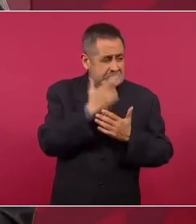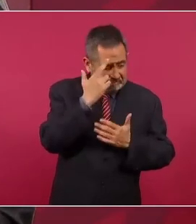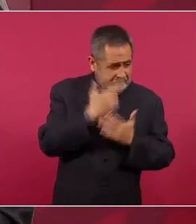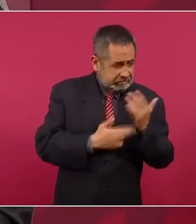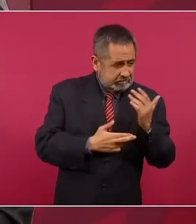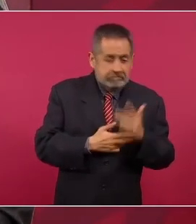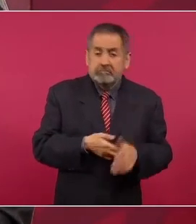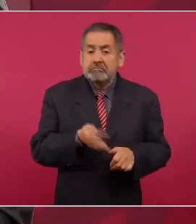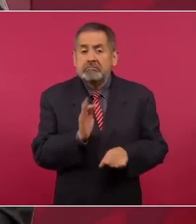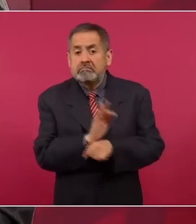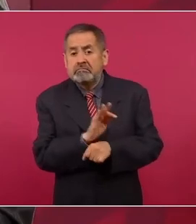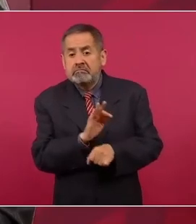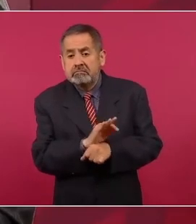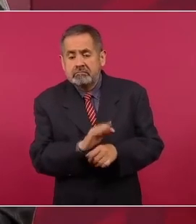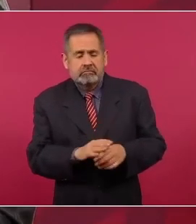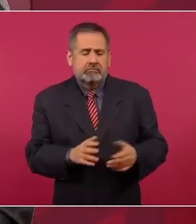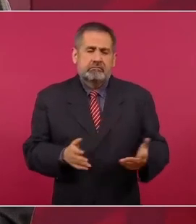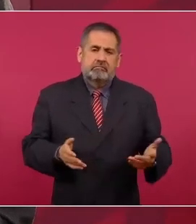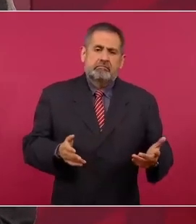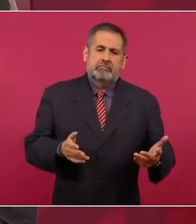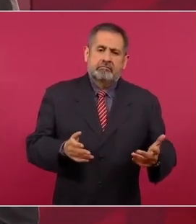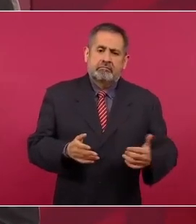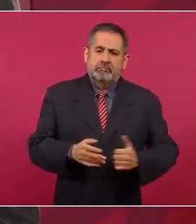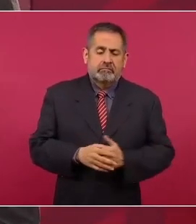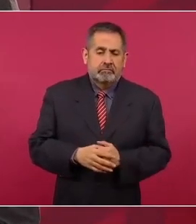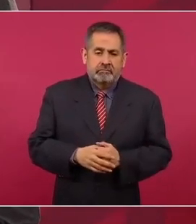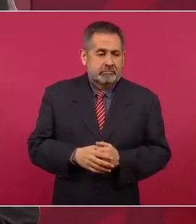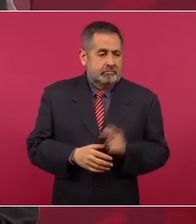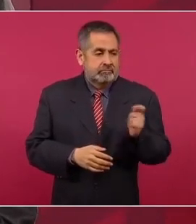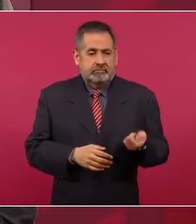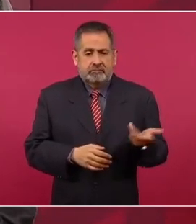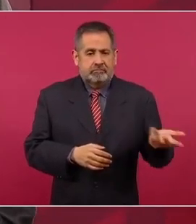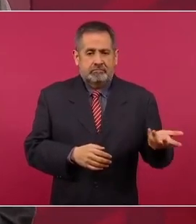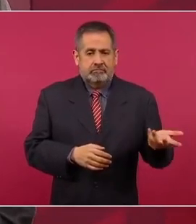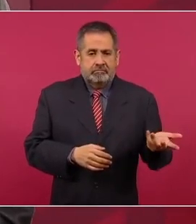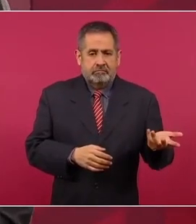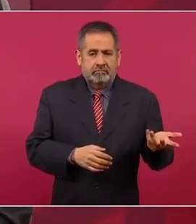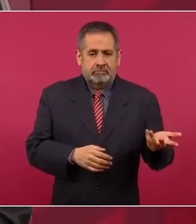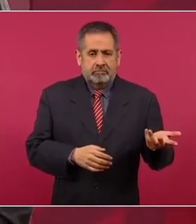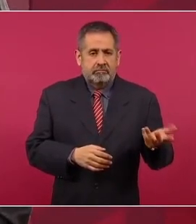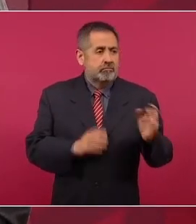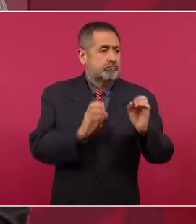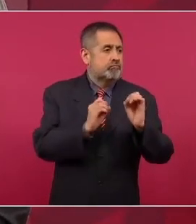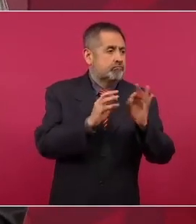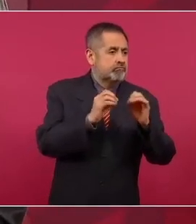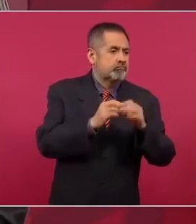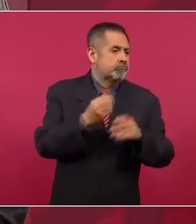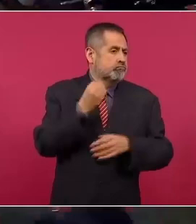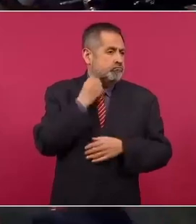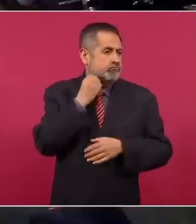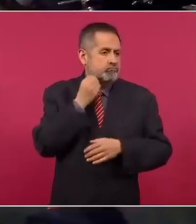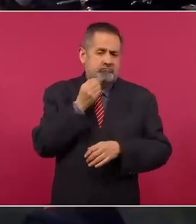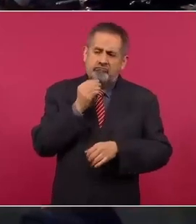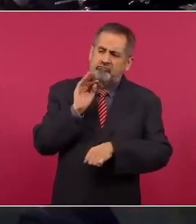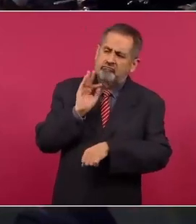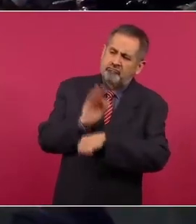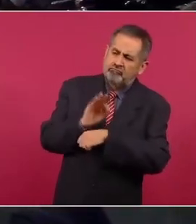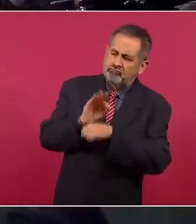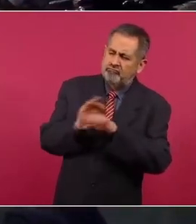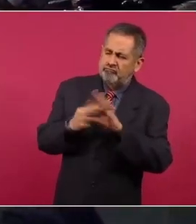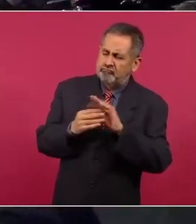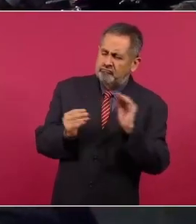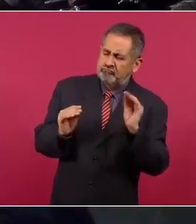sólo porque tienen buenos despachos de fiscalistas